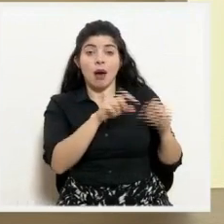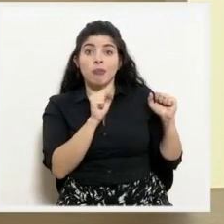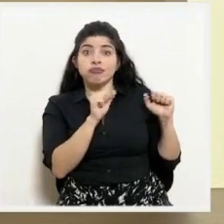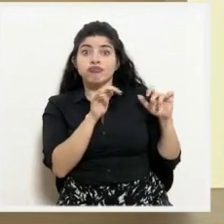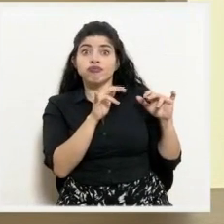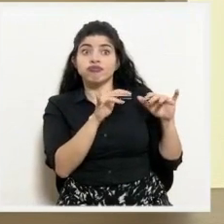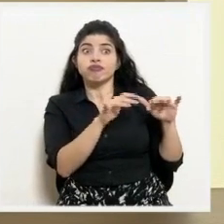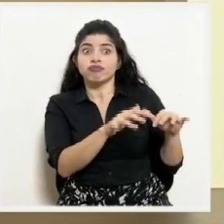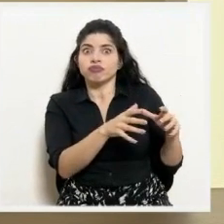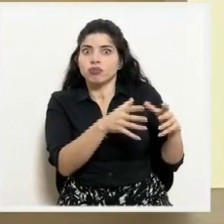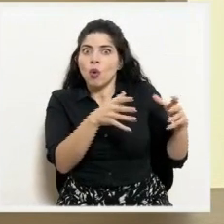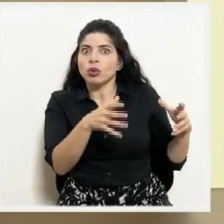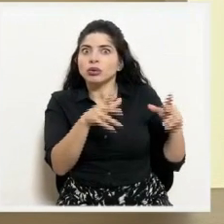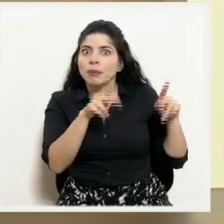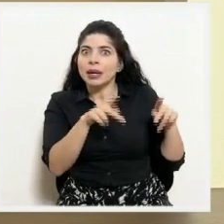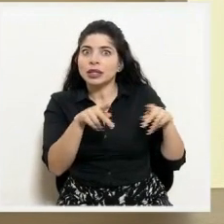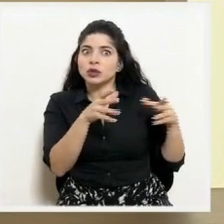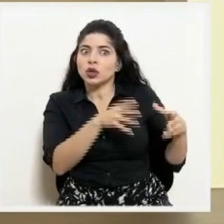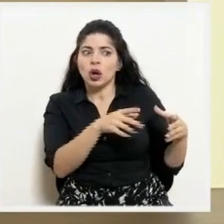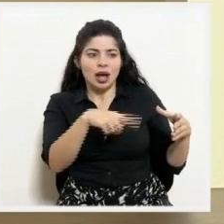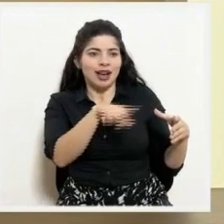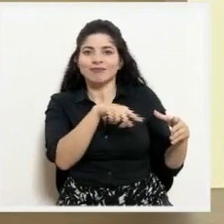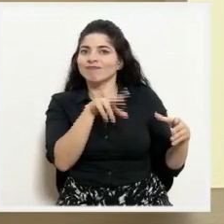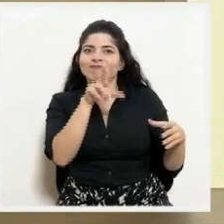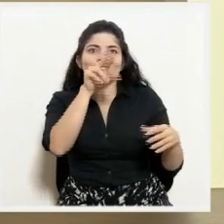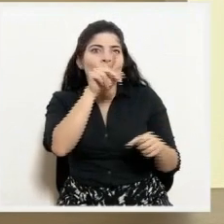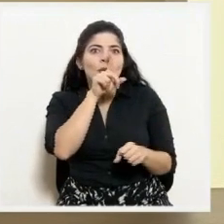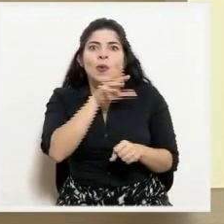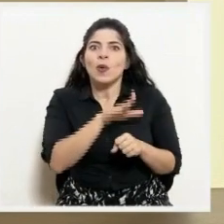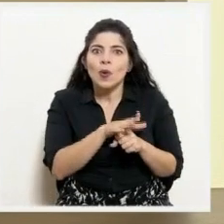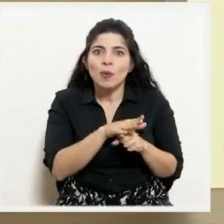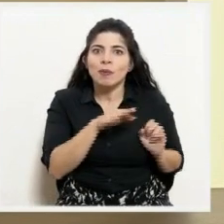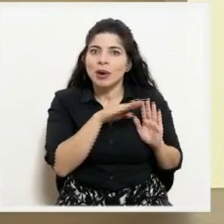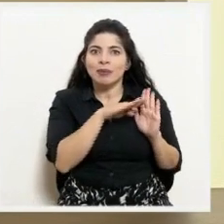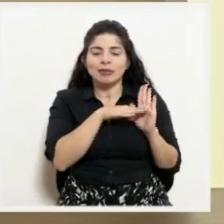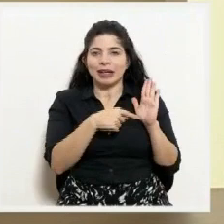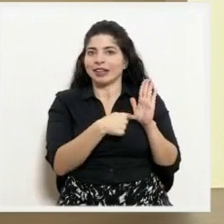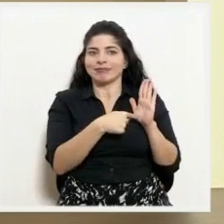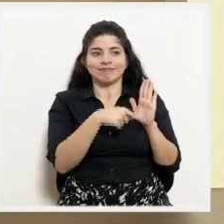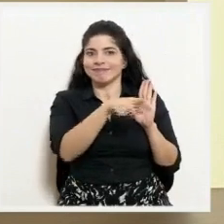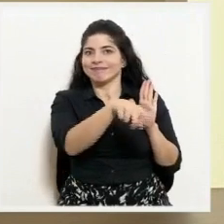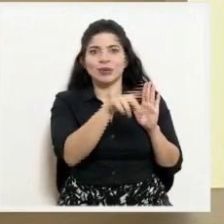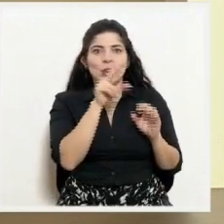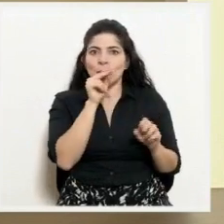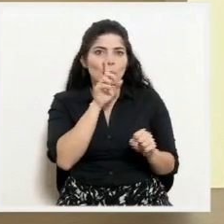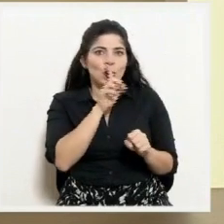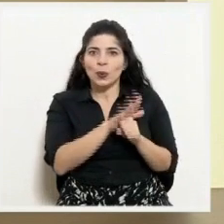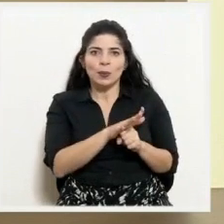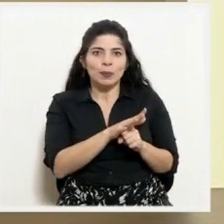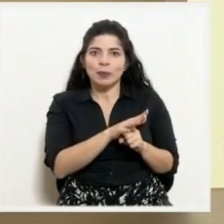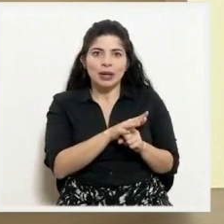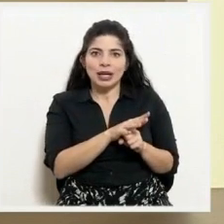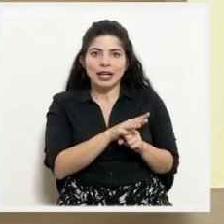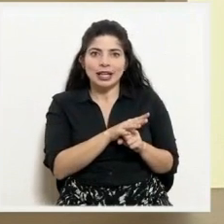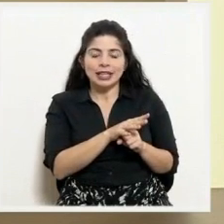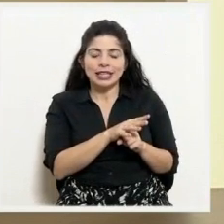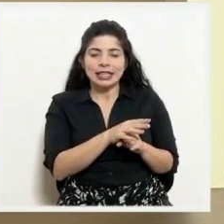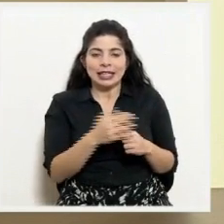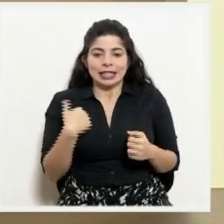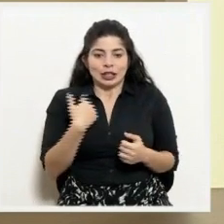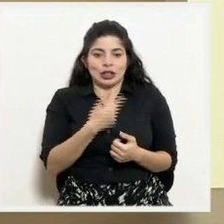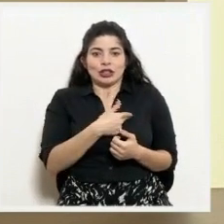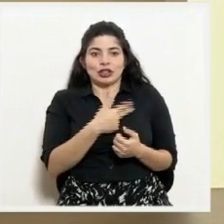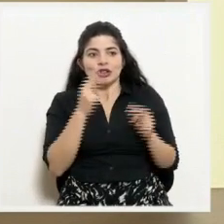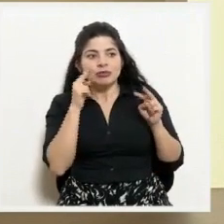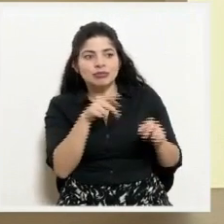cantidad importante de personas sin cumplir ninguno de los protocolos anteriormente establecidos, donde no tenemos